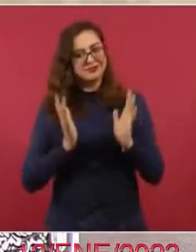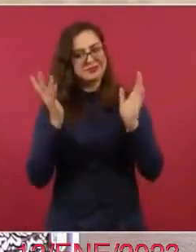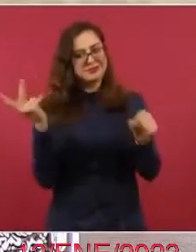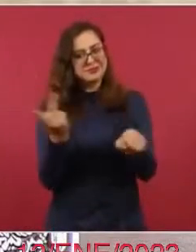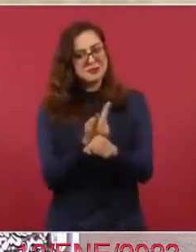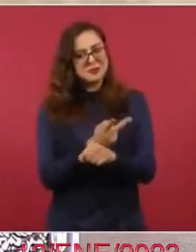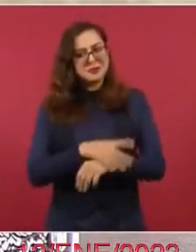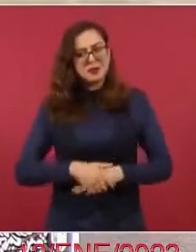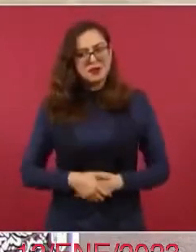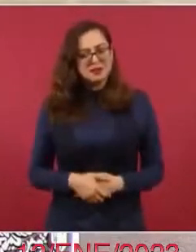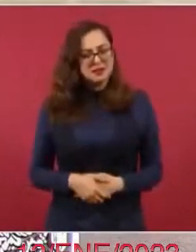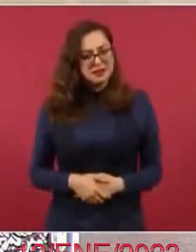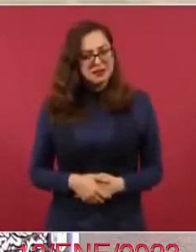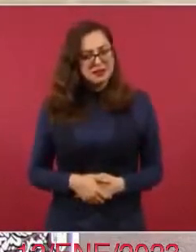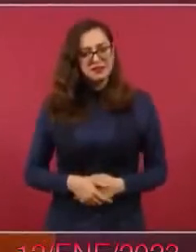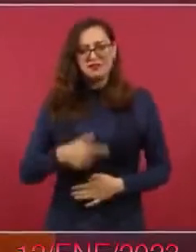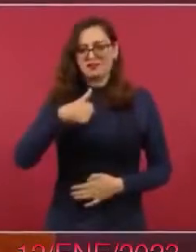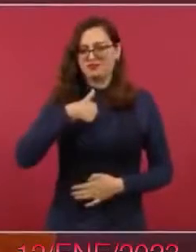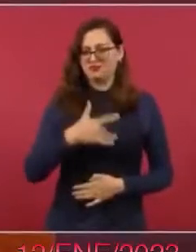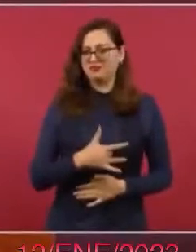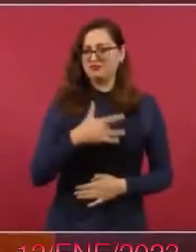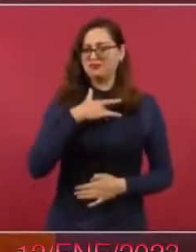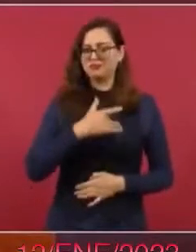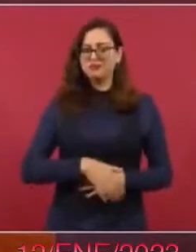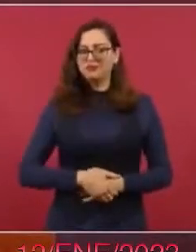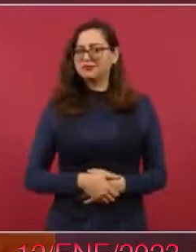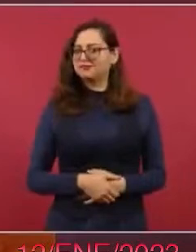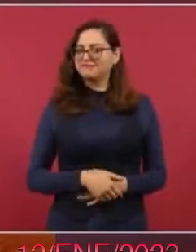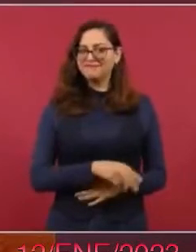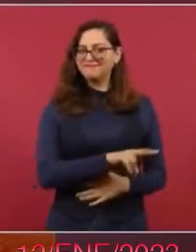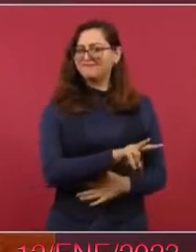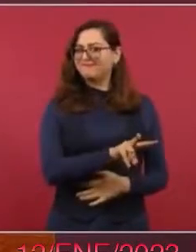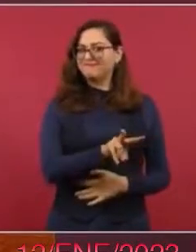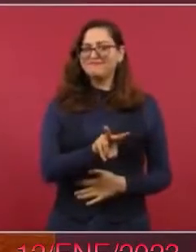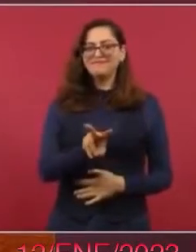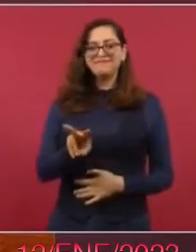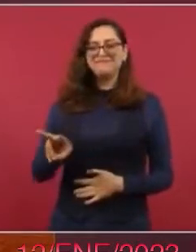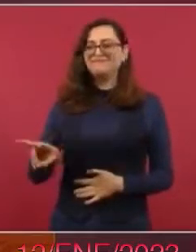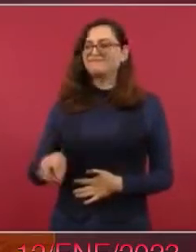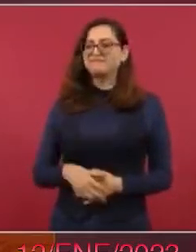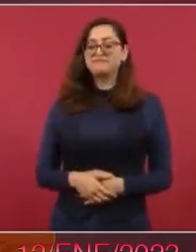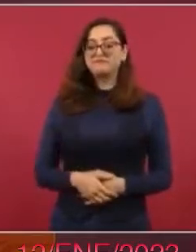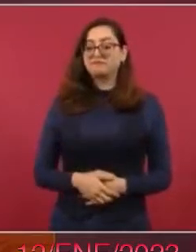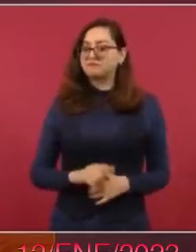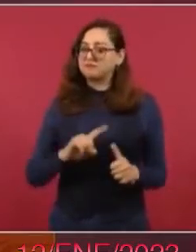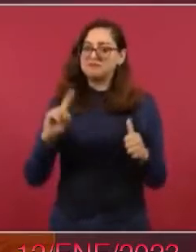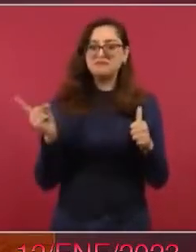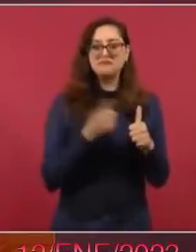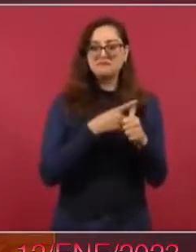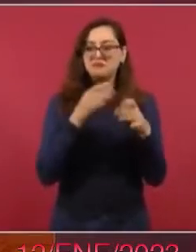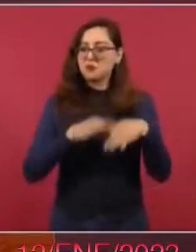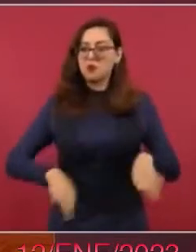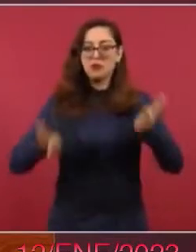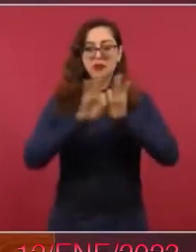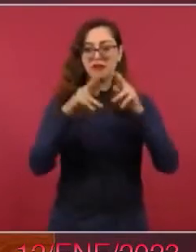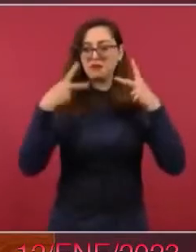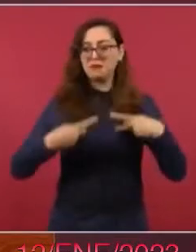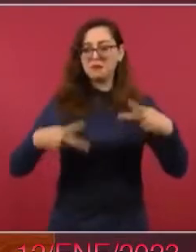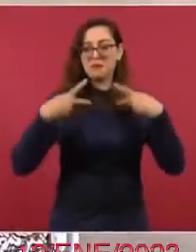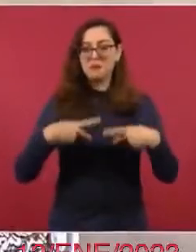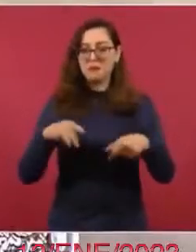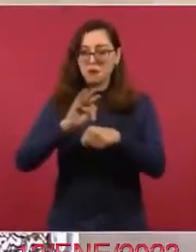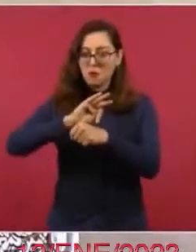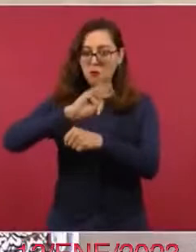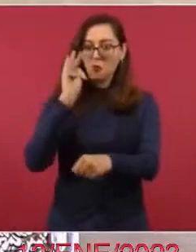hace que la jefa de gobierno asuma su responsabilidad de proteger a los usuarios del metro. Entonces,